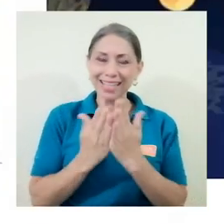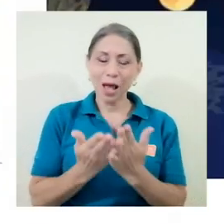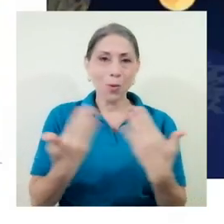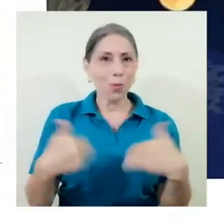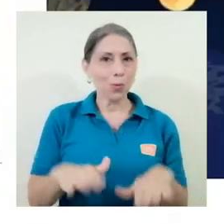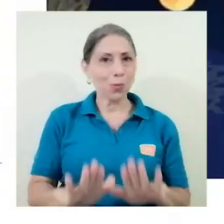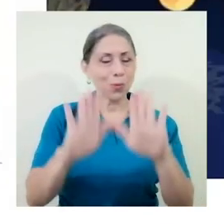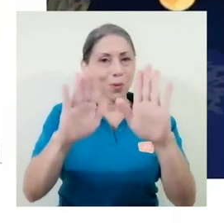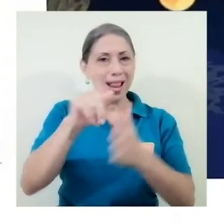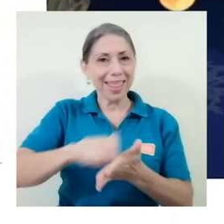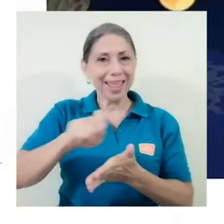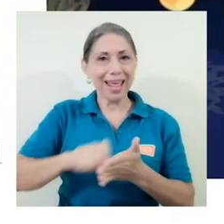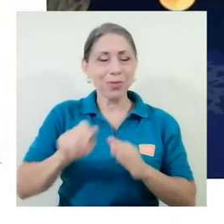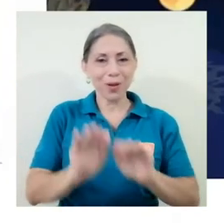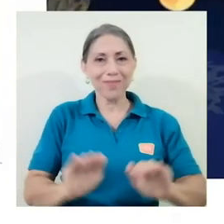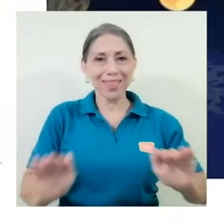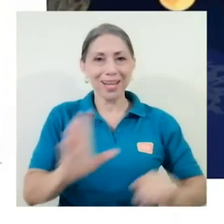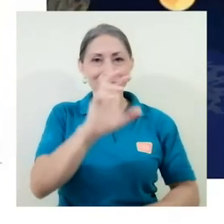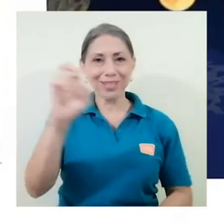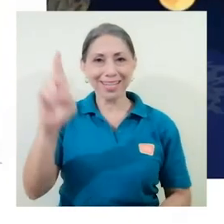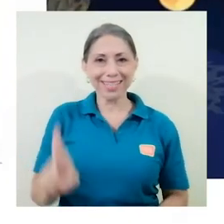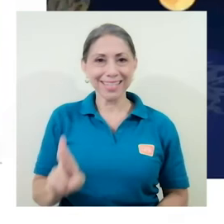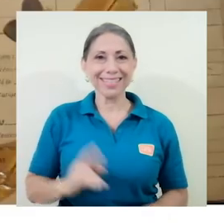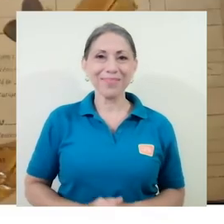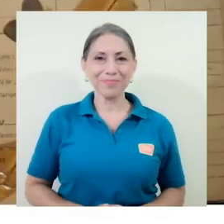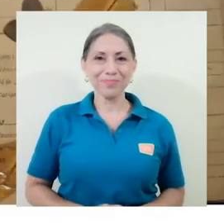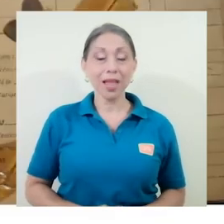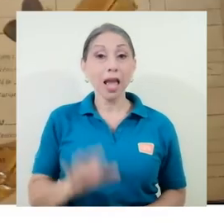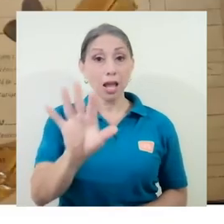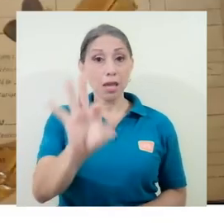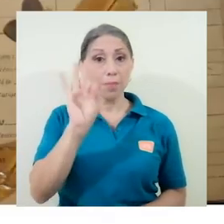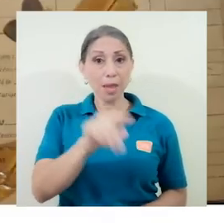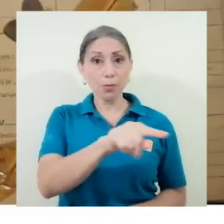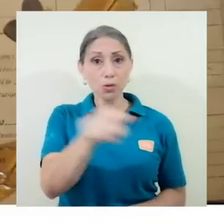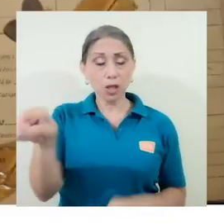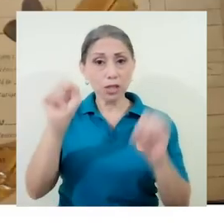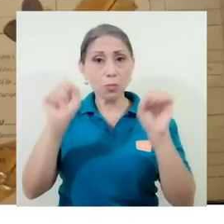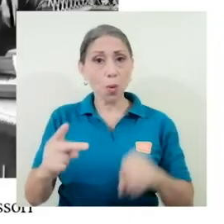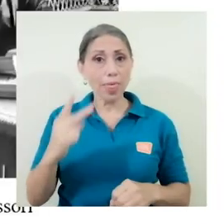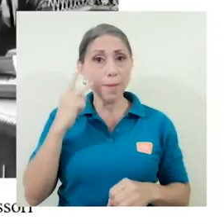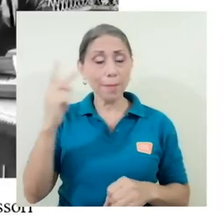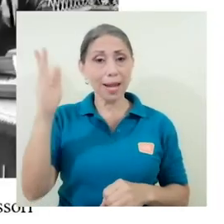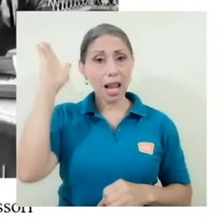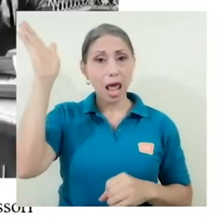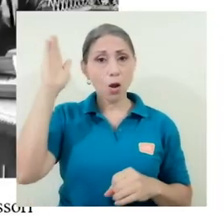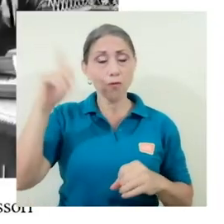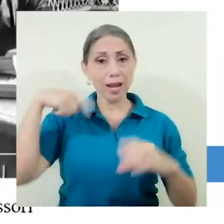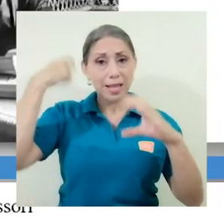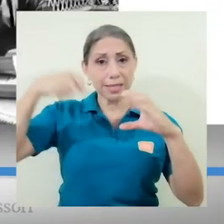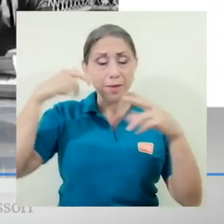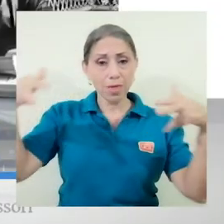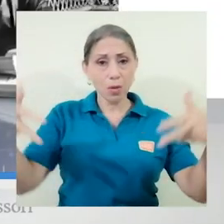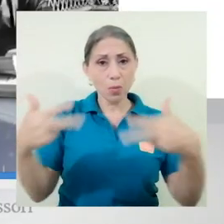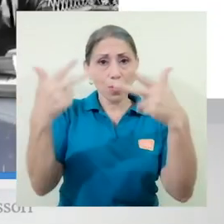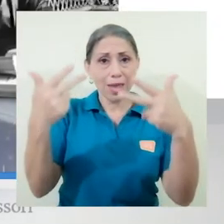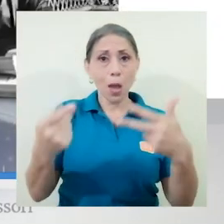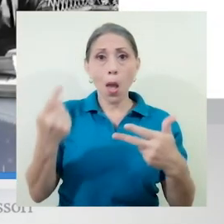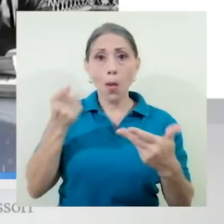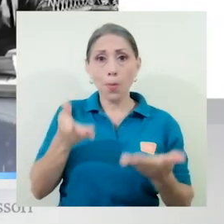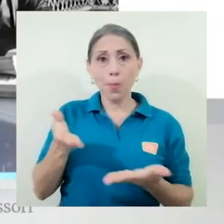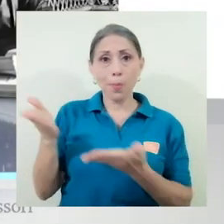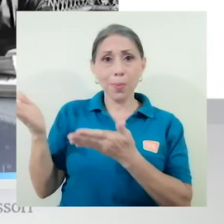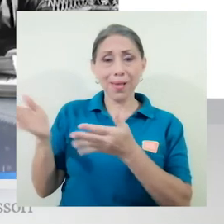maestra de la literatura infantil costarricense. Los invitamos a que puedan ver la videoconferencia completa en este